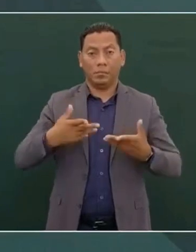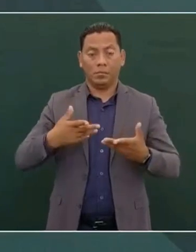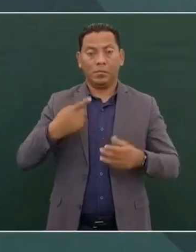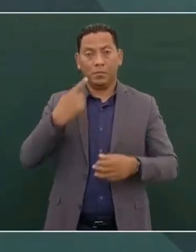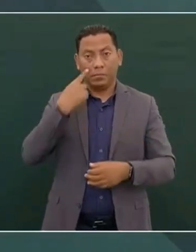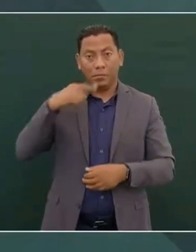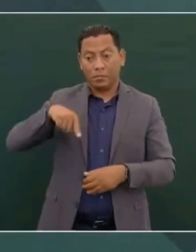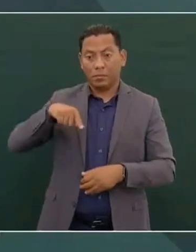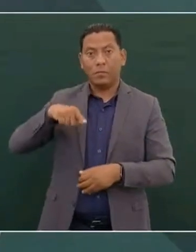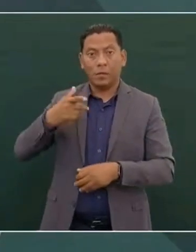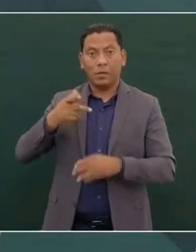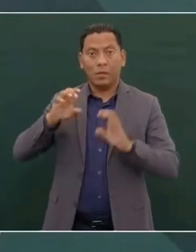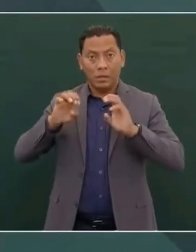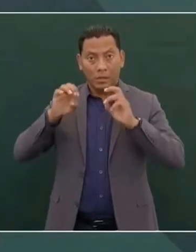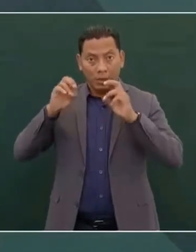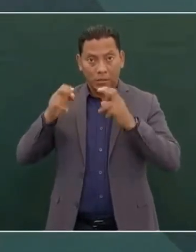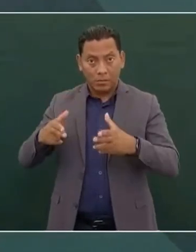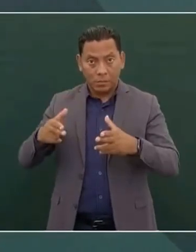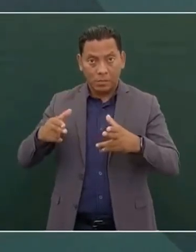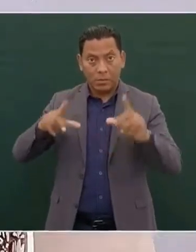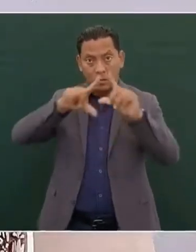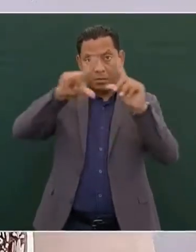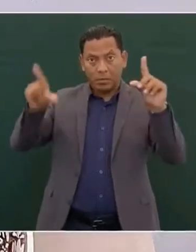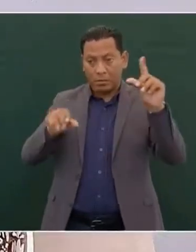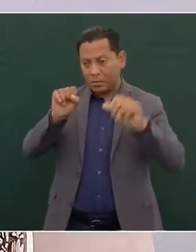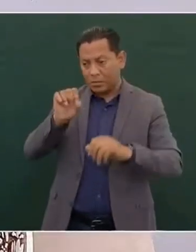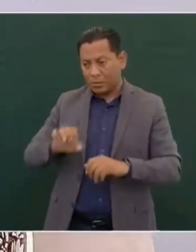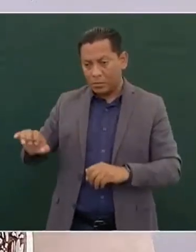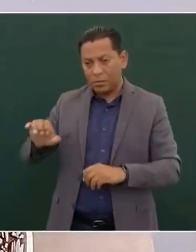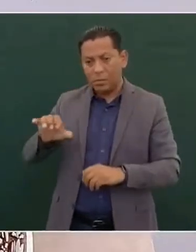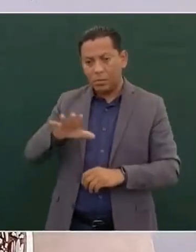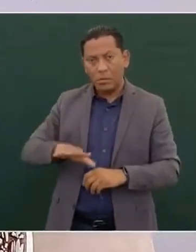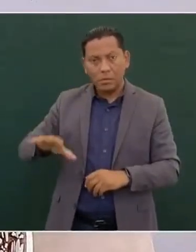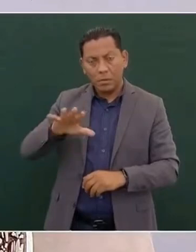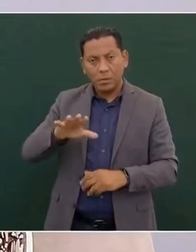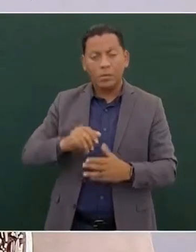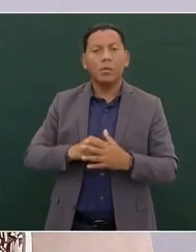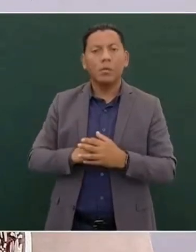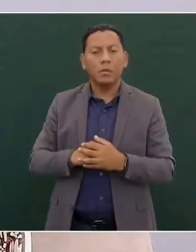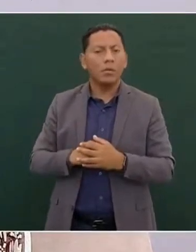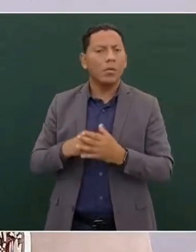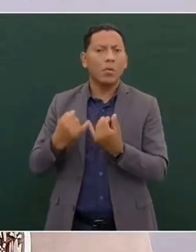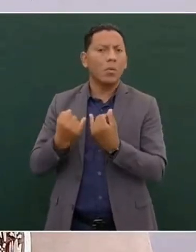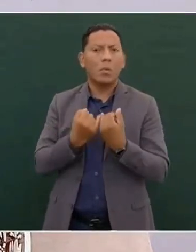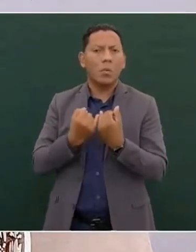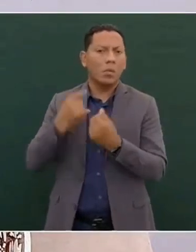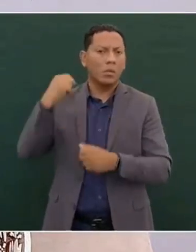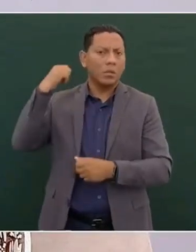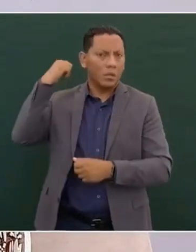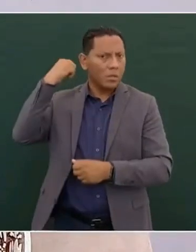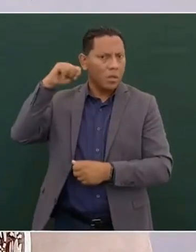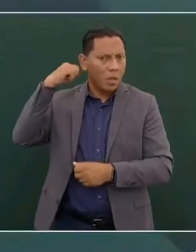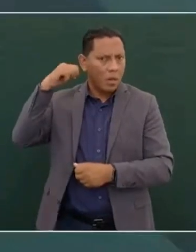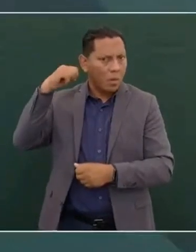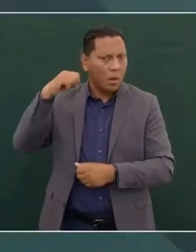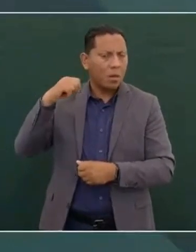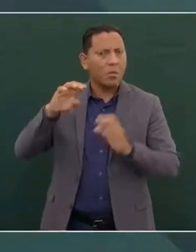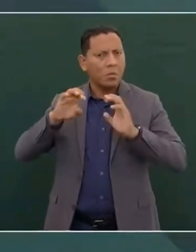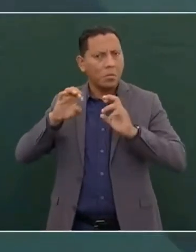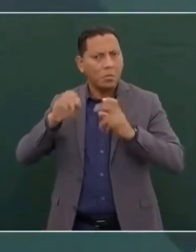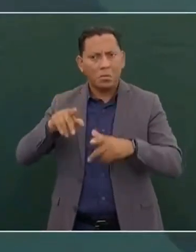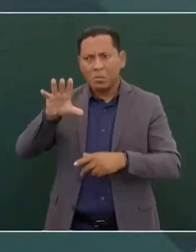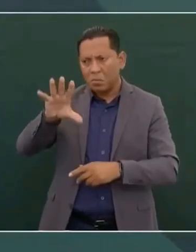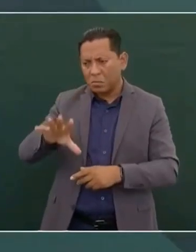acá en el sureste y prácticamente es lo mismo Tabasco y